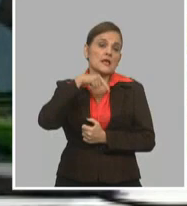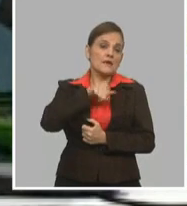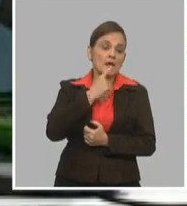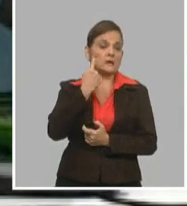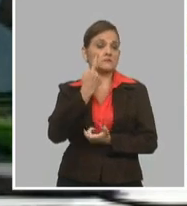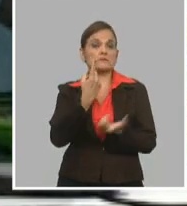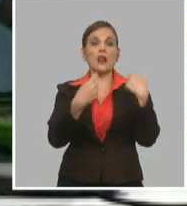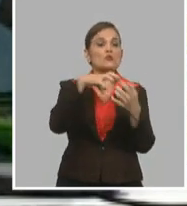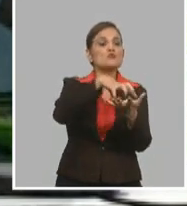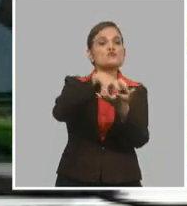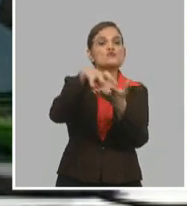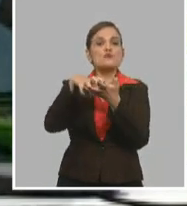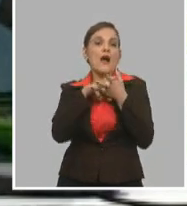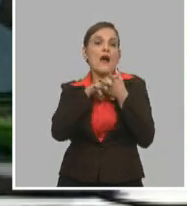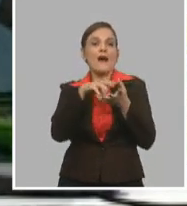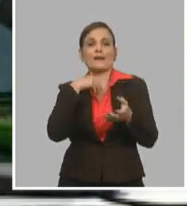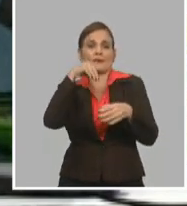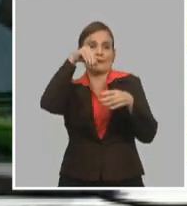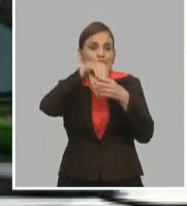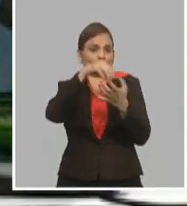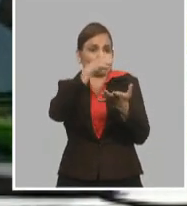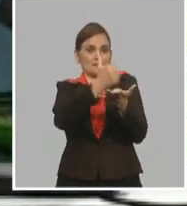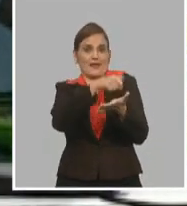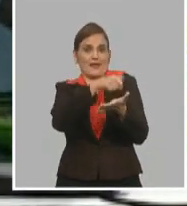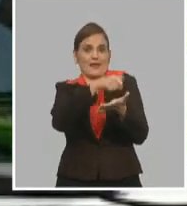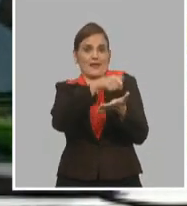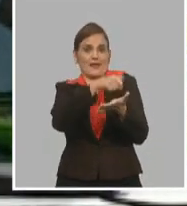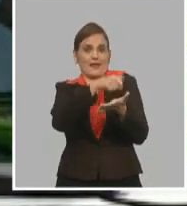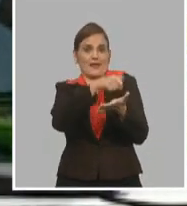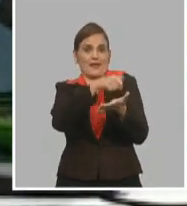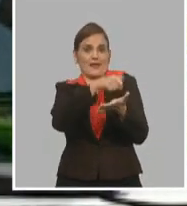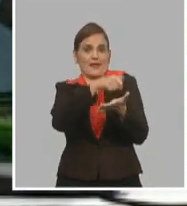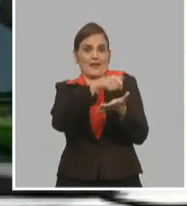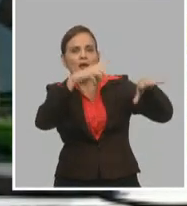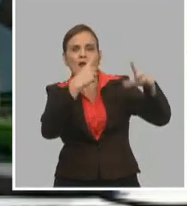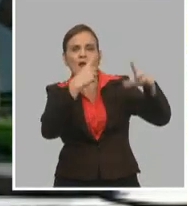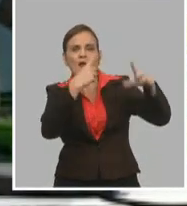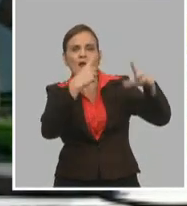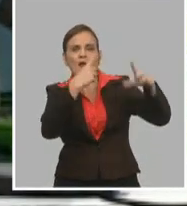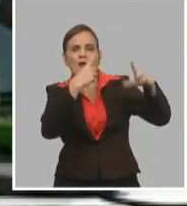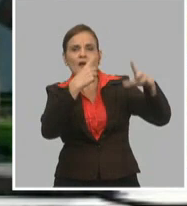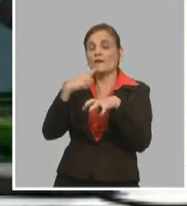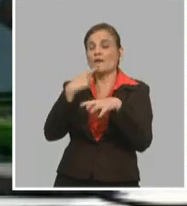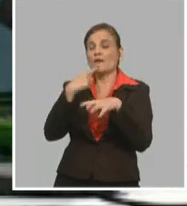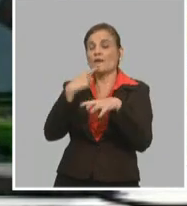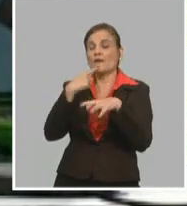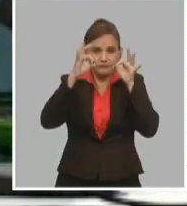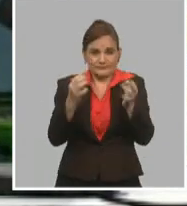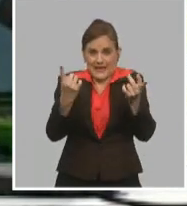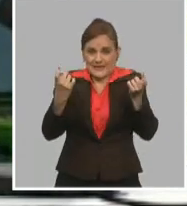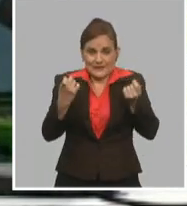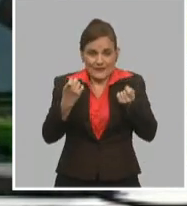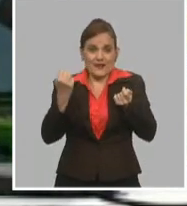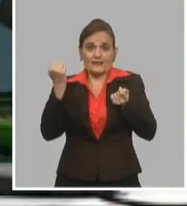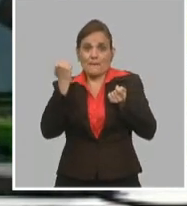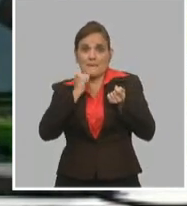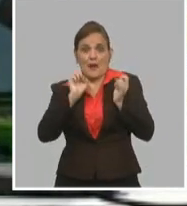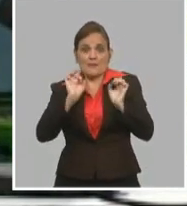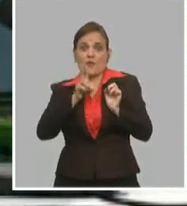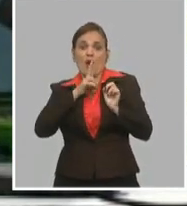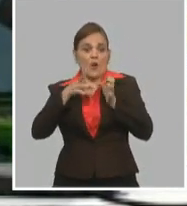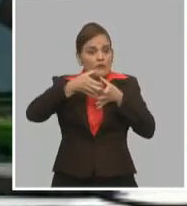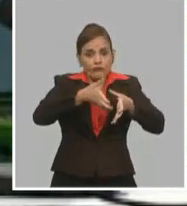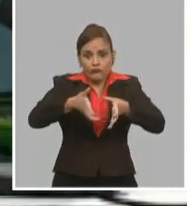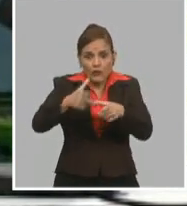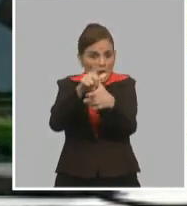pero donde llueve y donde hace falta que llueva para que haya escurrimiento, para que las aguas lleguen a las presas, lleguen a los embalses, para poder